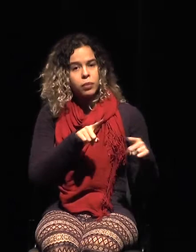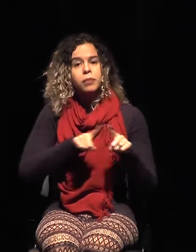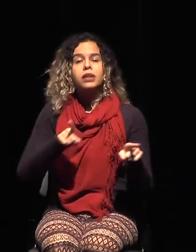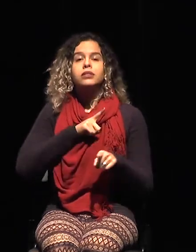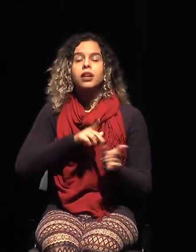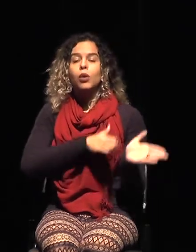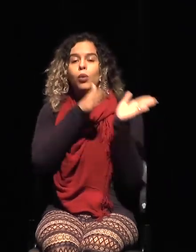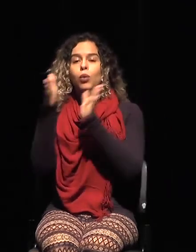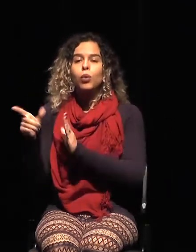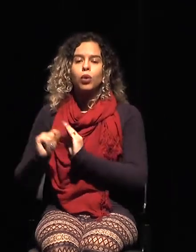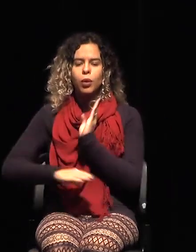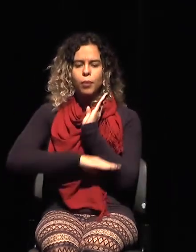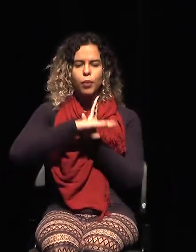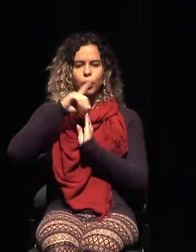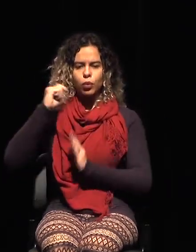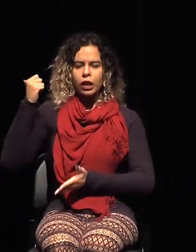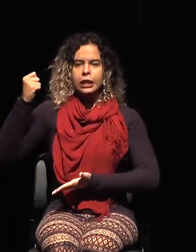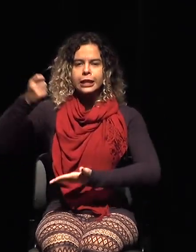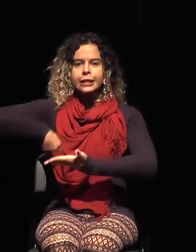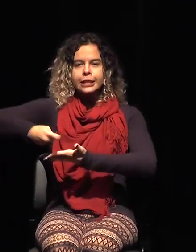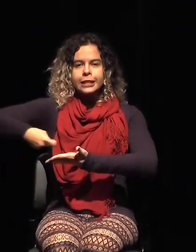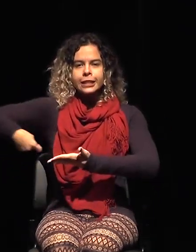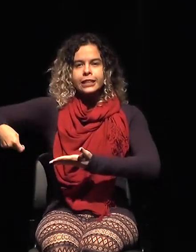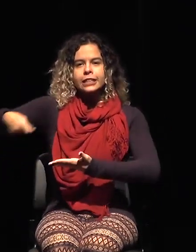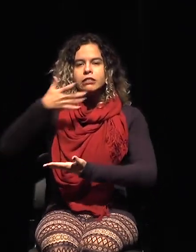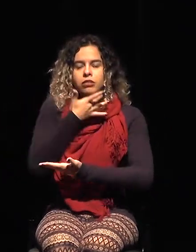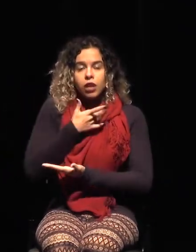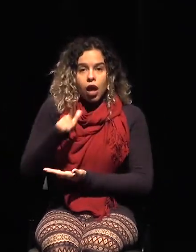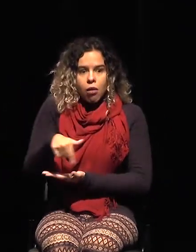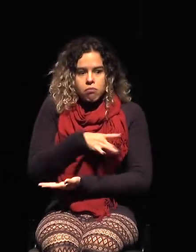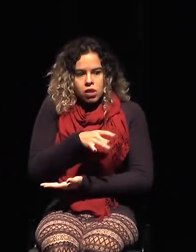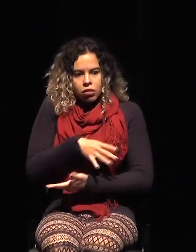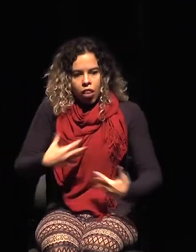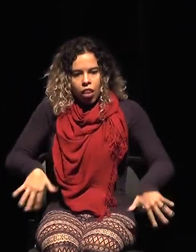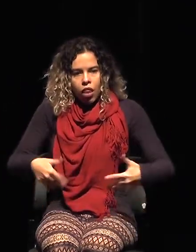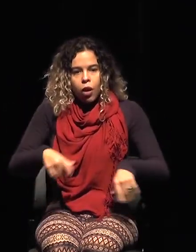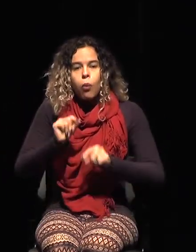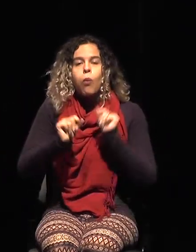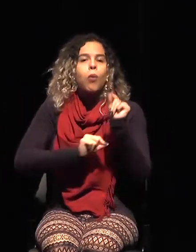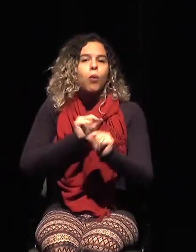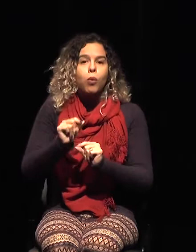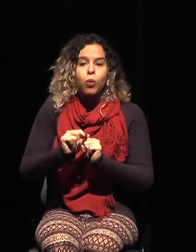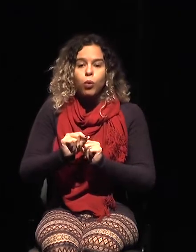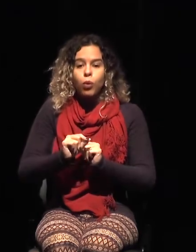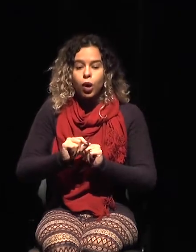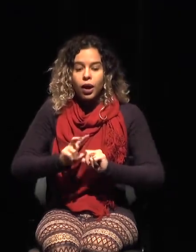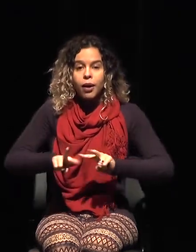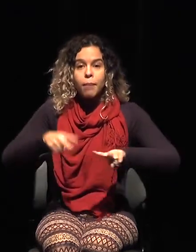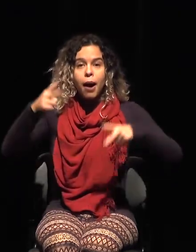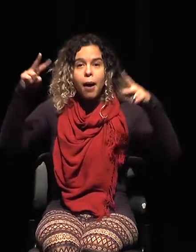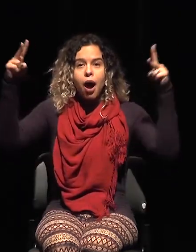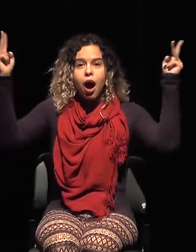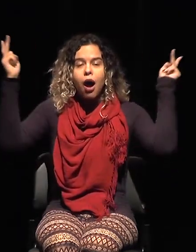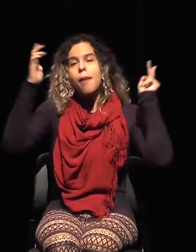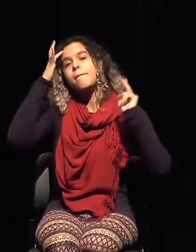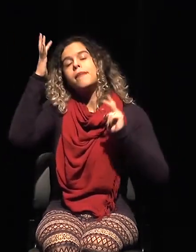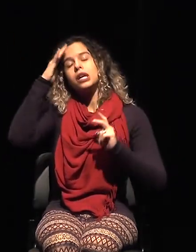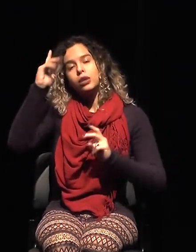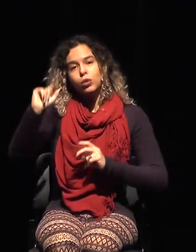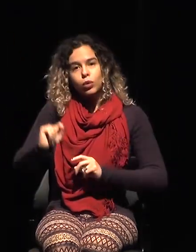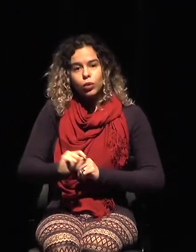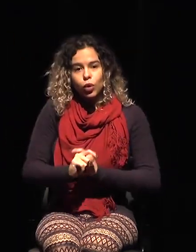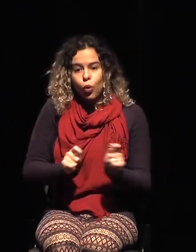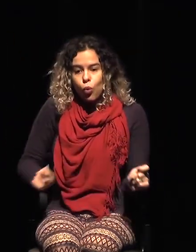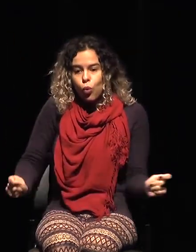tiene el bolígrafo en las manos, el miedo muy grande de una multiplicación del control que existe. Existe el Ministerio